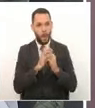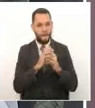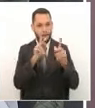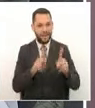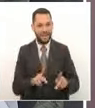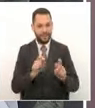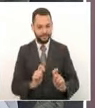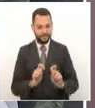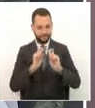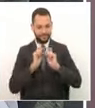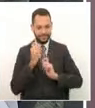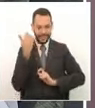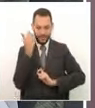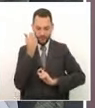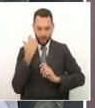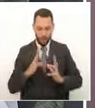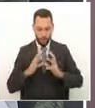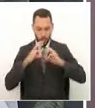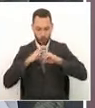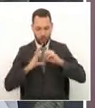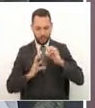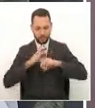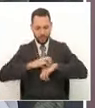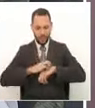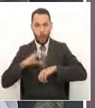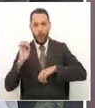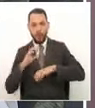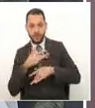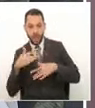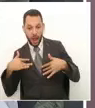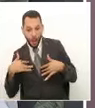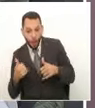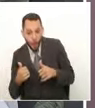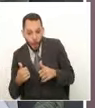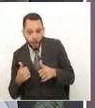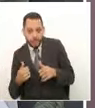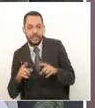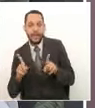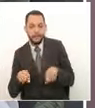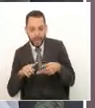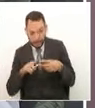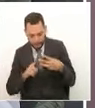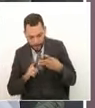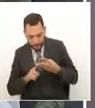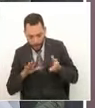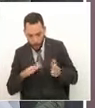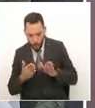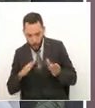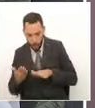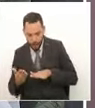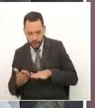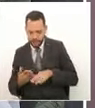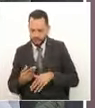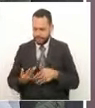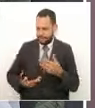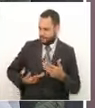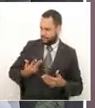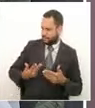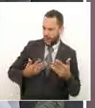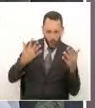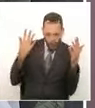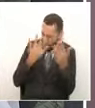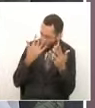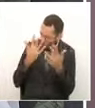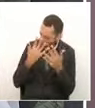personas que han recuperado su salud y de los fallecidos. Pero entonces hay una conclusión